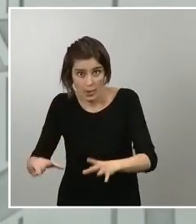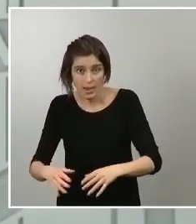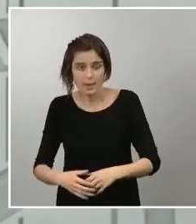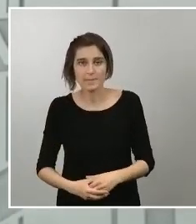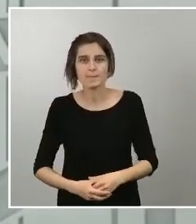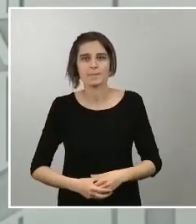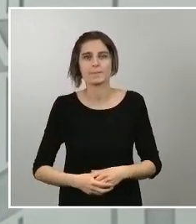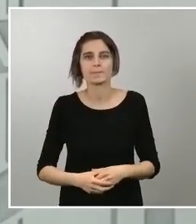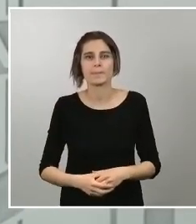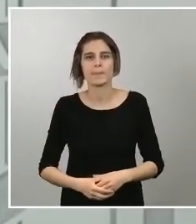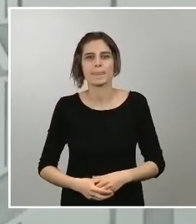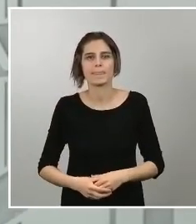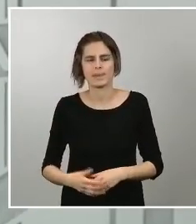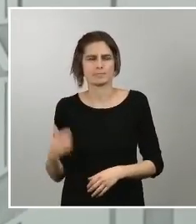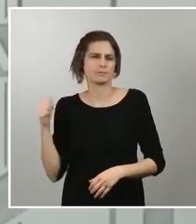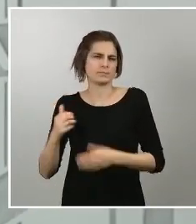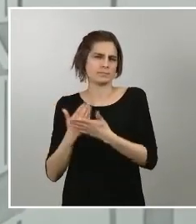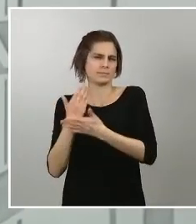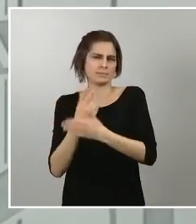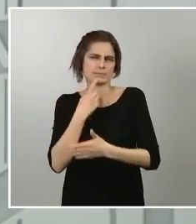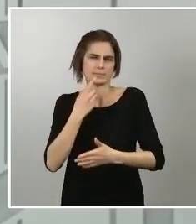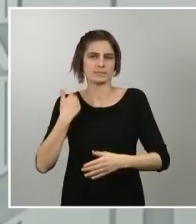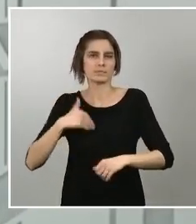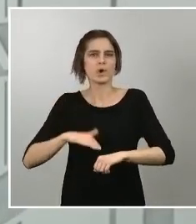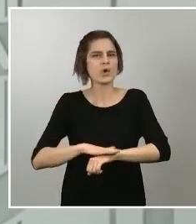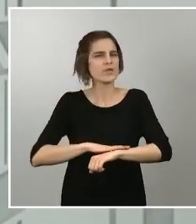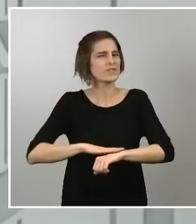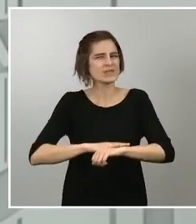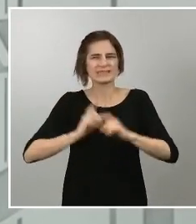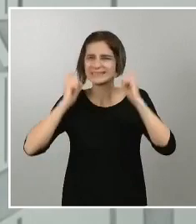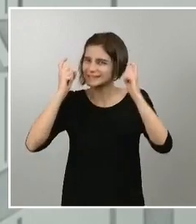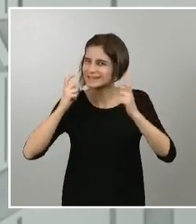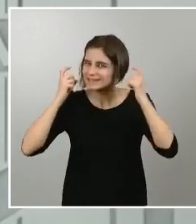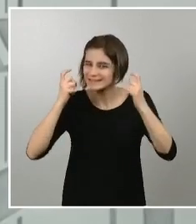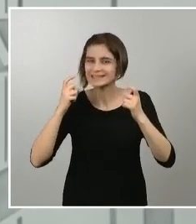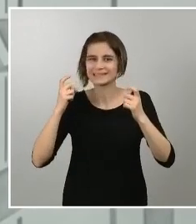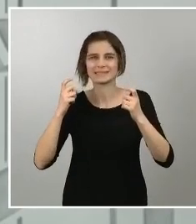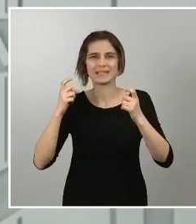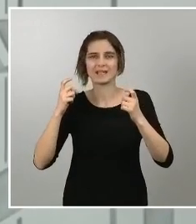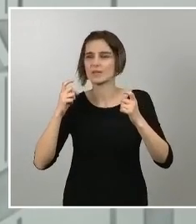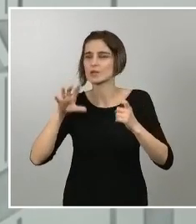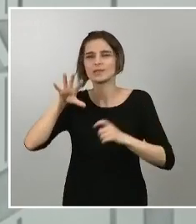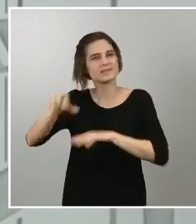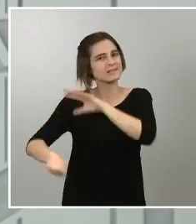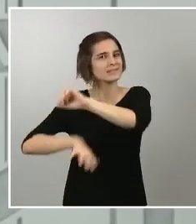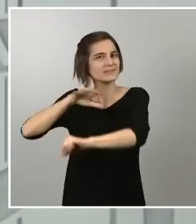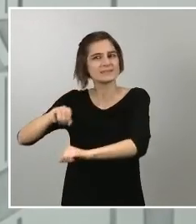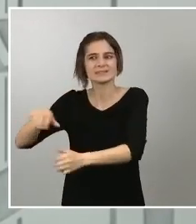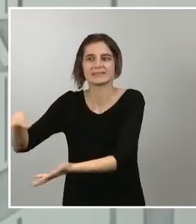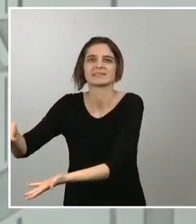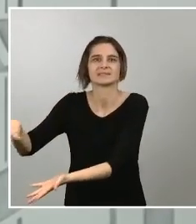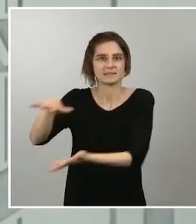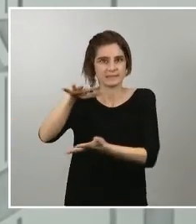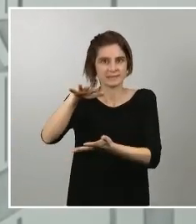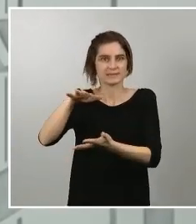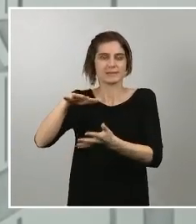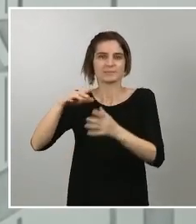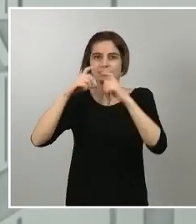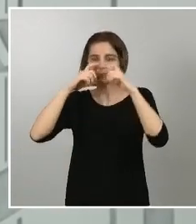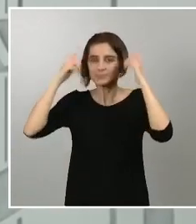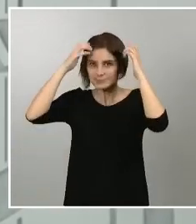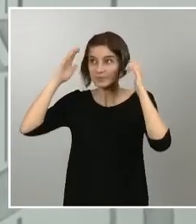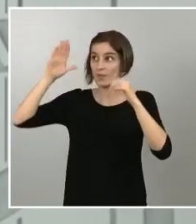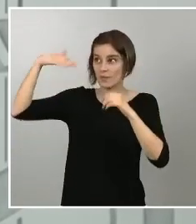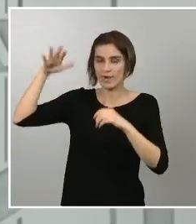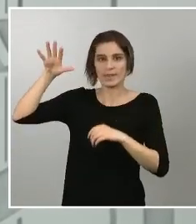posible conjuntamente con las comunidades autónomas para hacernos con la mayor parte del material que necesitamos en el exterior sino que también